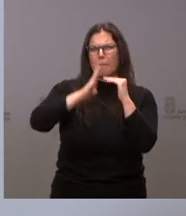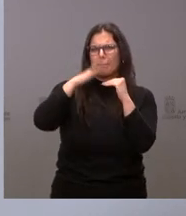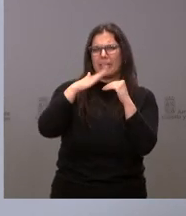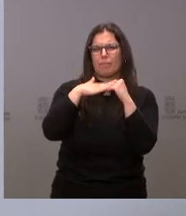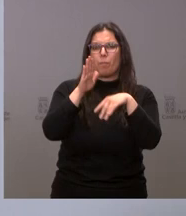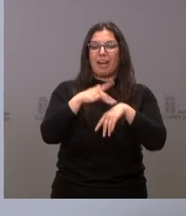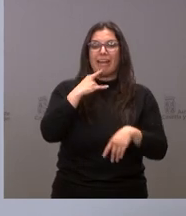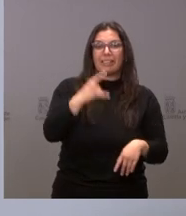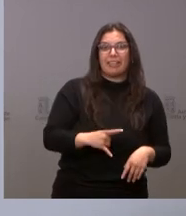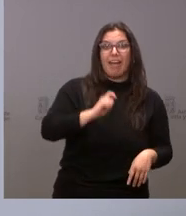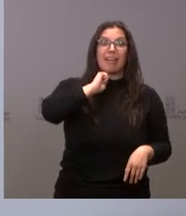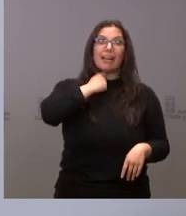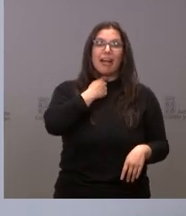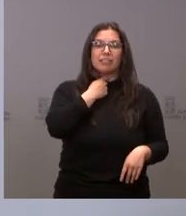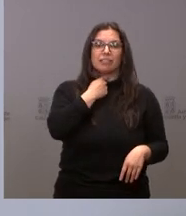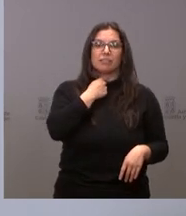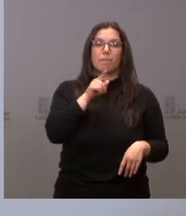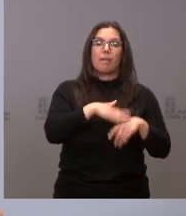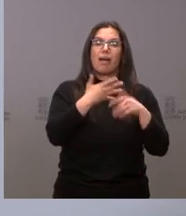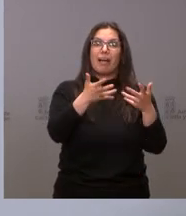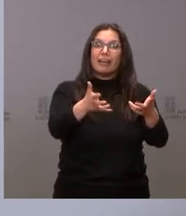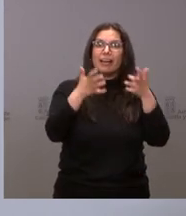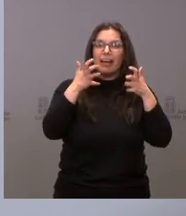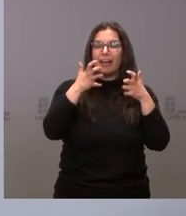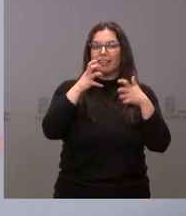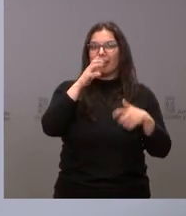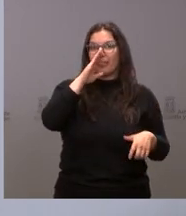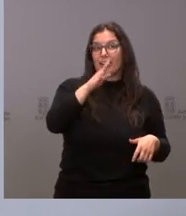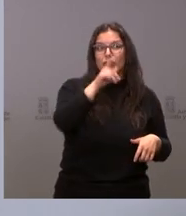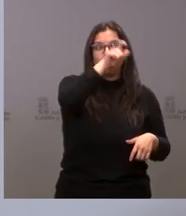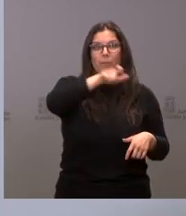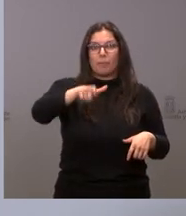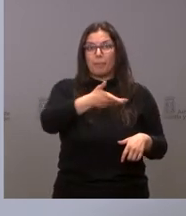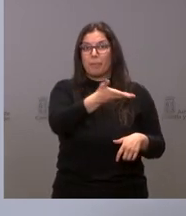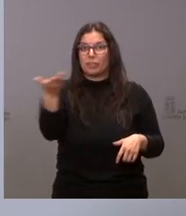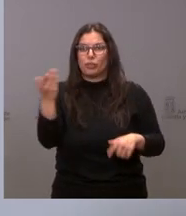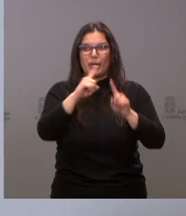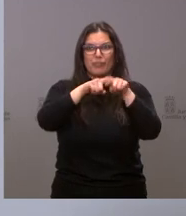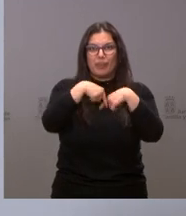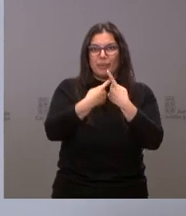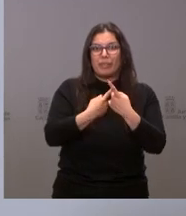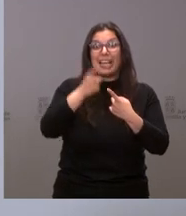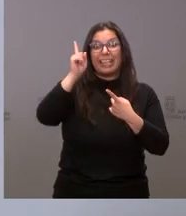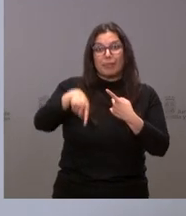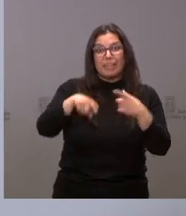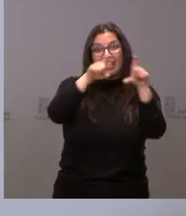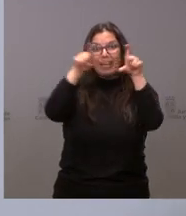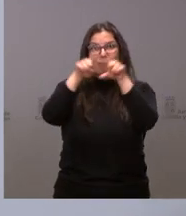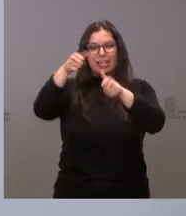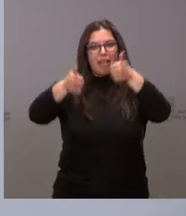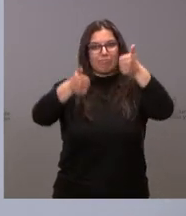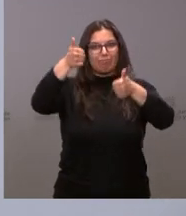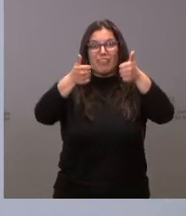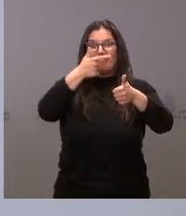y gas, que va a beneficiar de manera directa a las personas, a las familias y a la competitividad de las